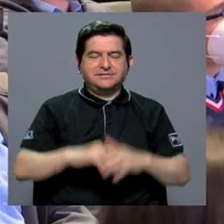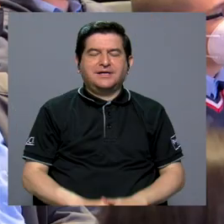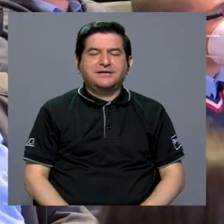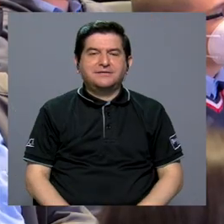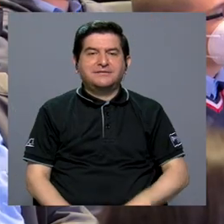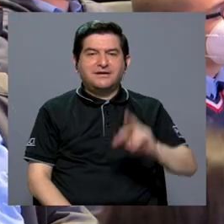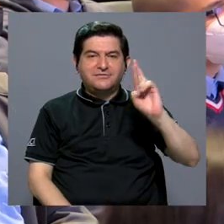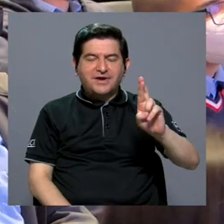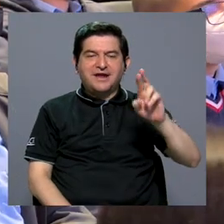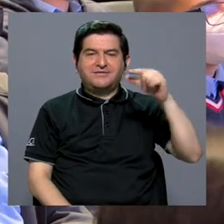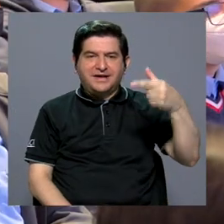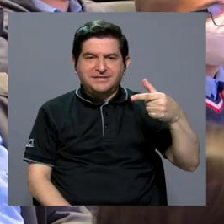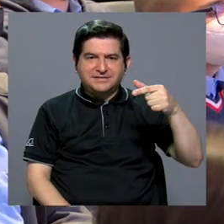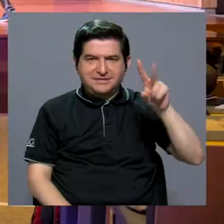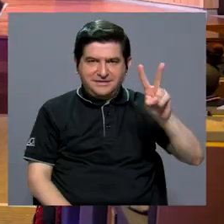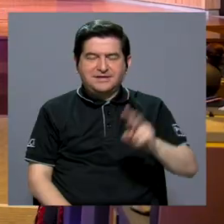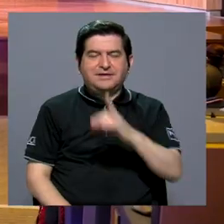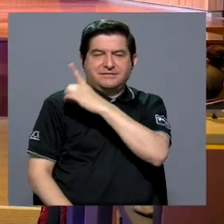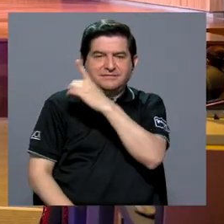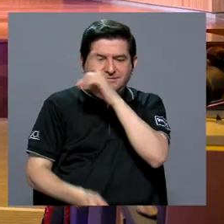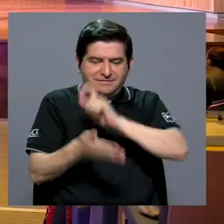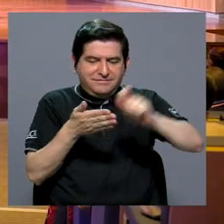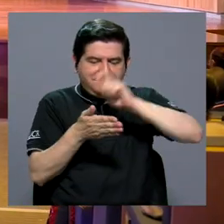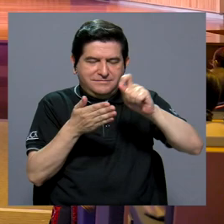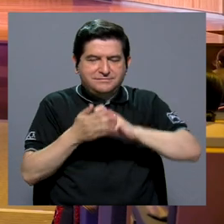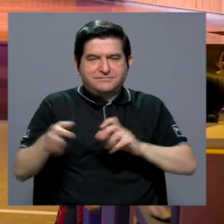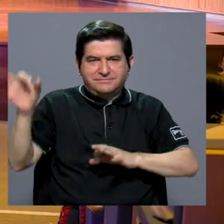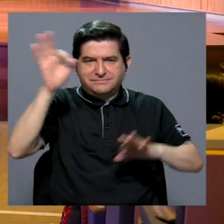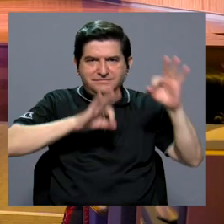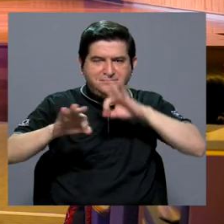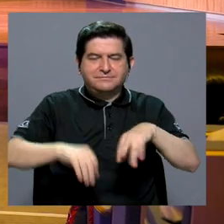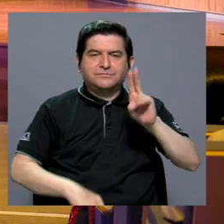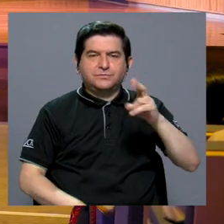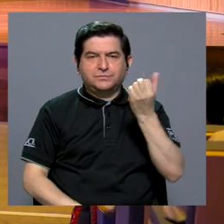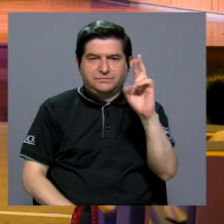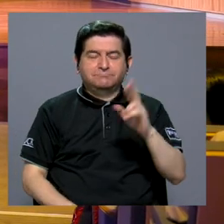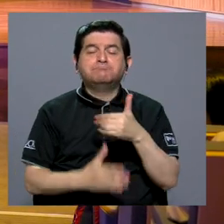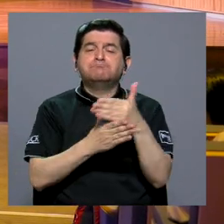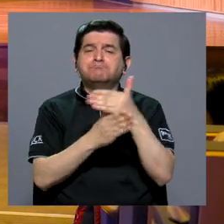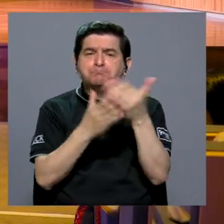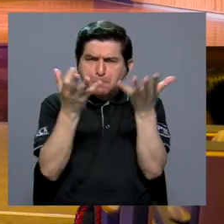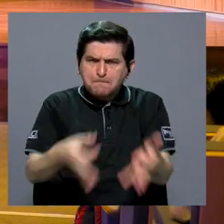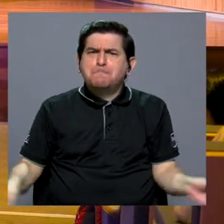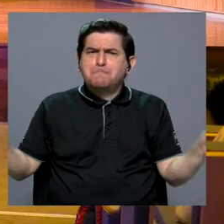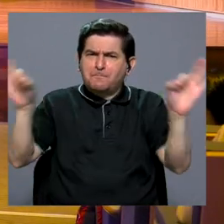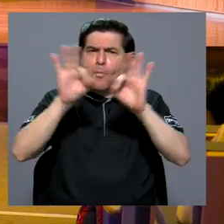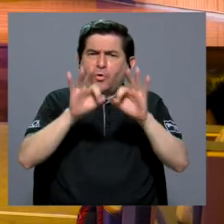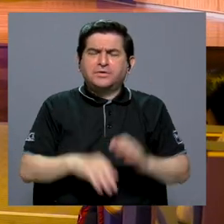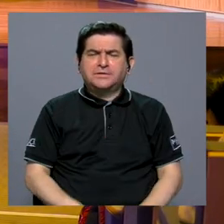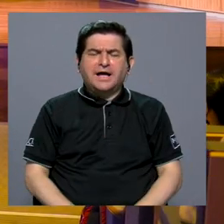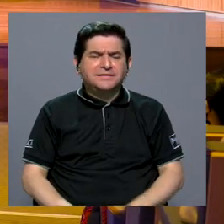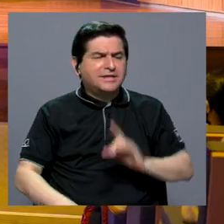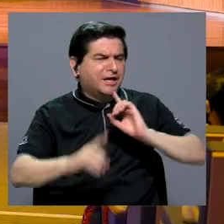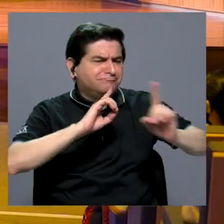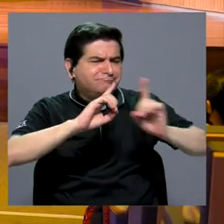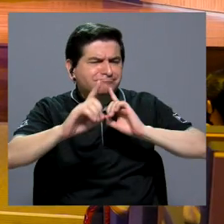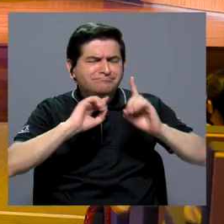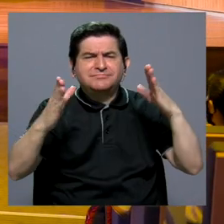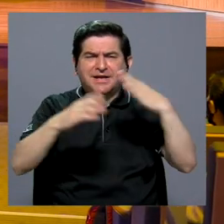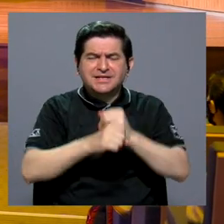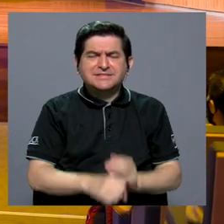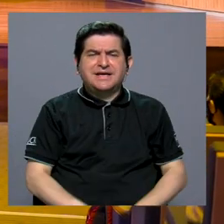El doctor Ralph García Bindas, director de la Escuela de Física de la UCR, compartió la importancia del tipo de